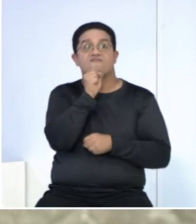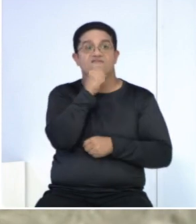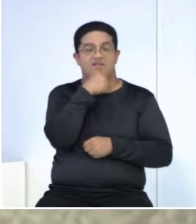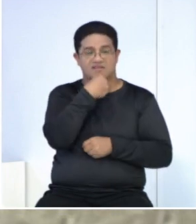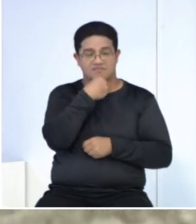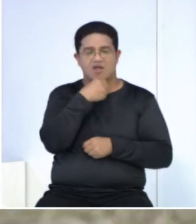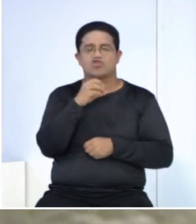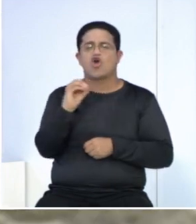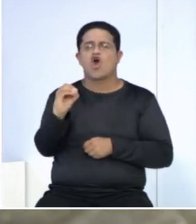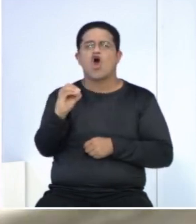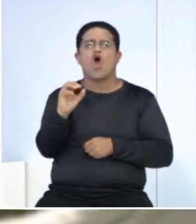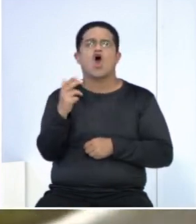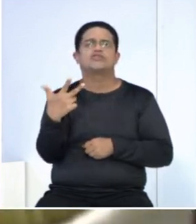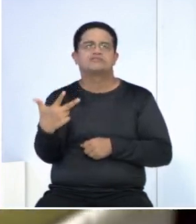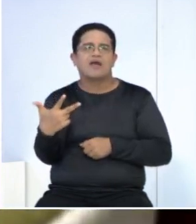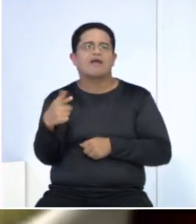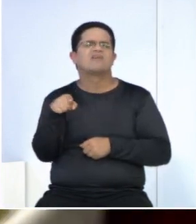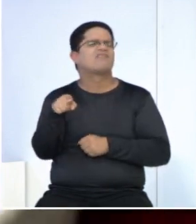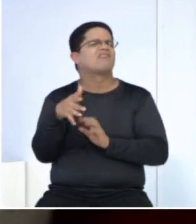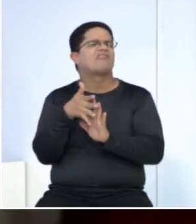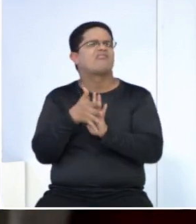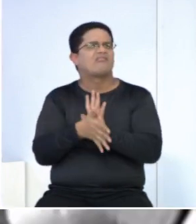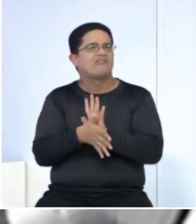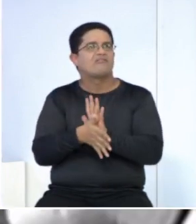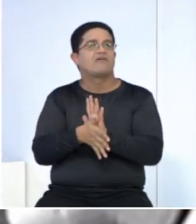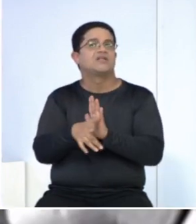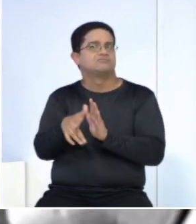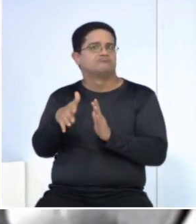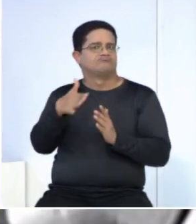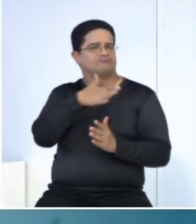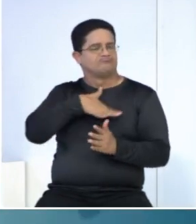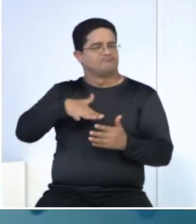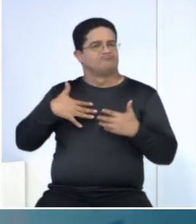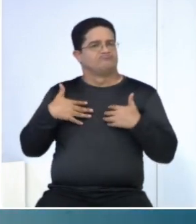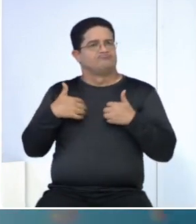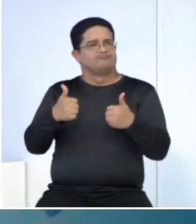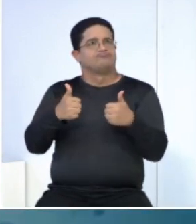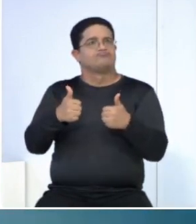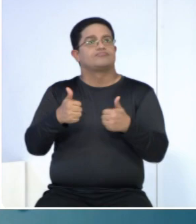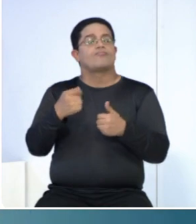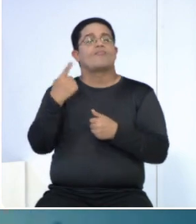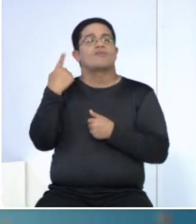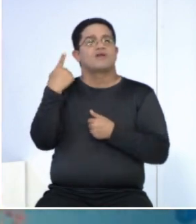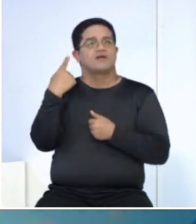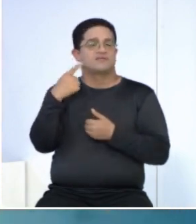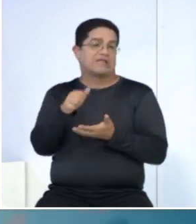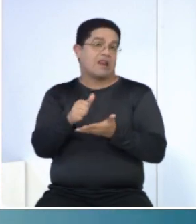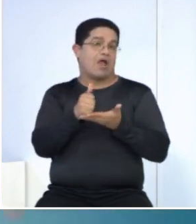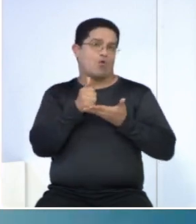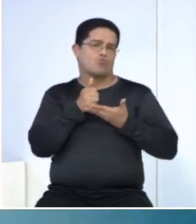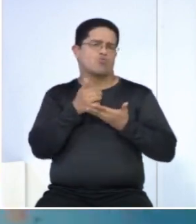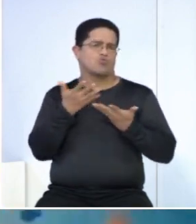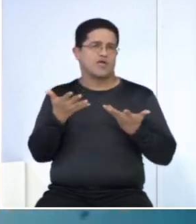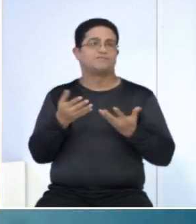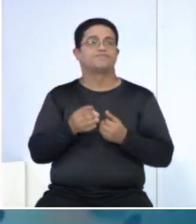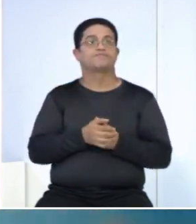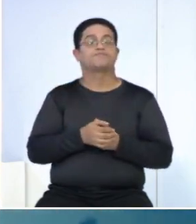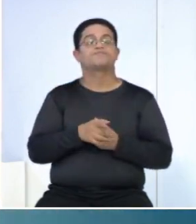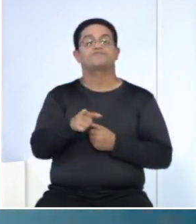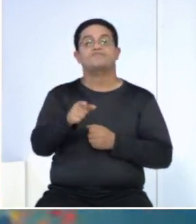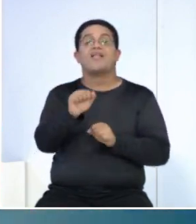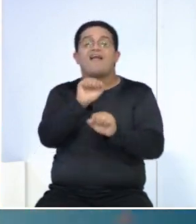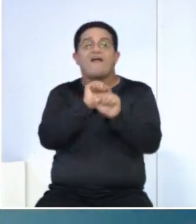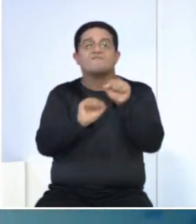el ozono médico permite un entorno más saludable en el cuerpo. Tiene gran impacto. Su acción antioxidante